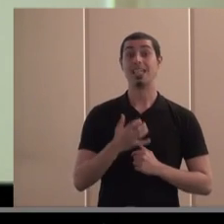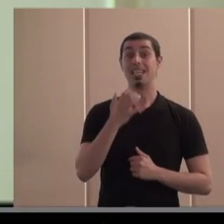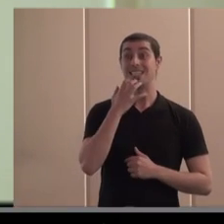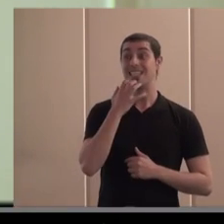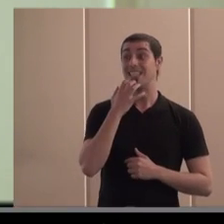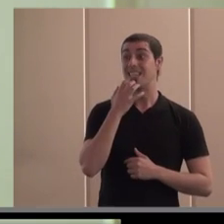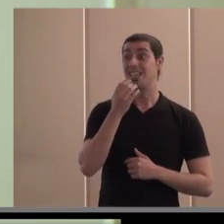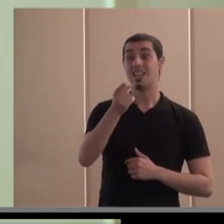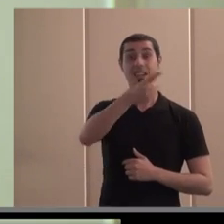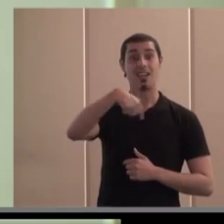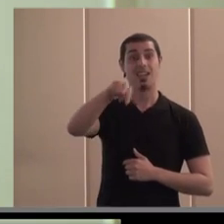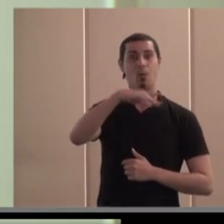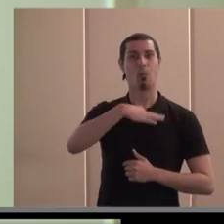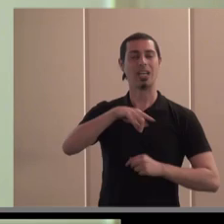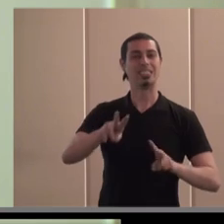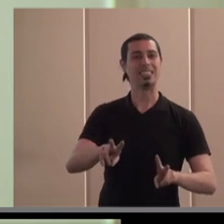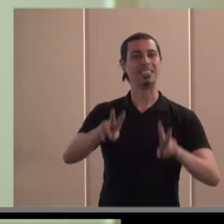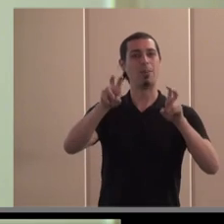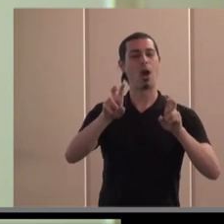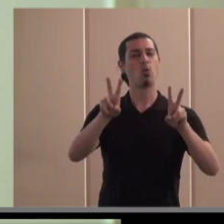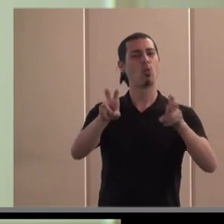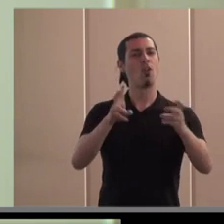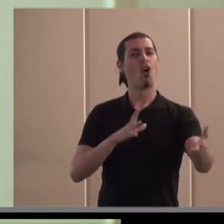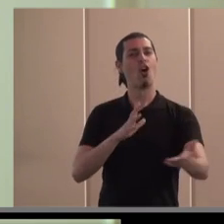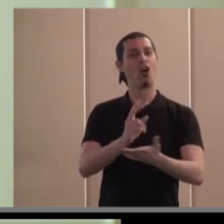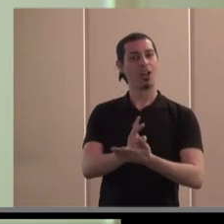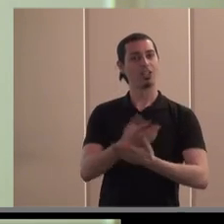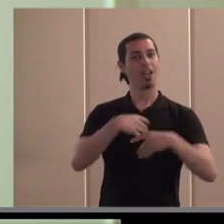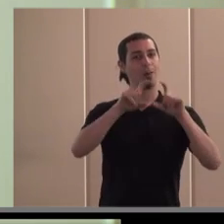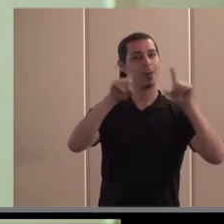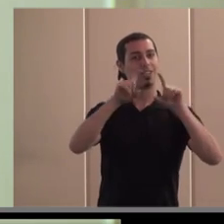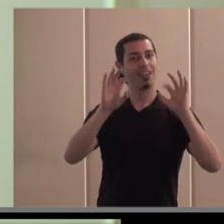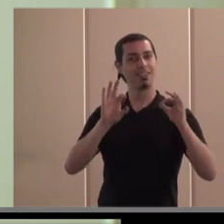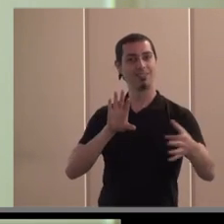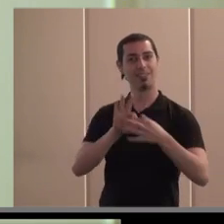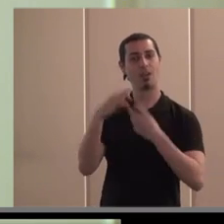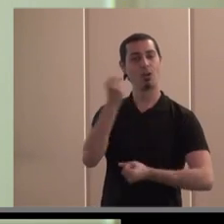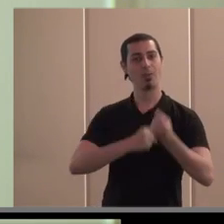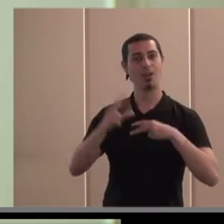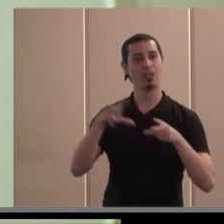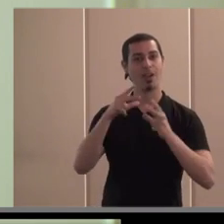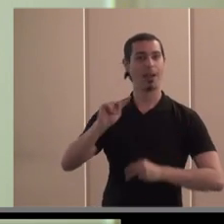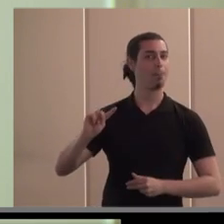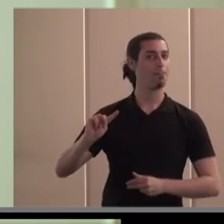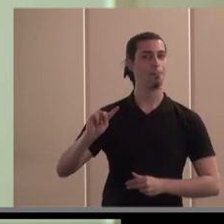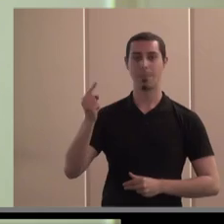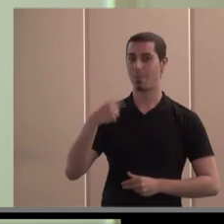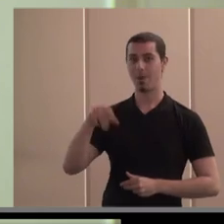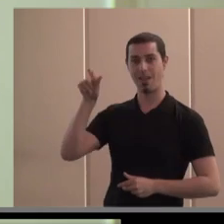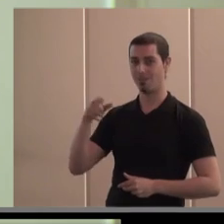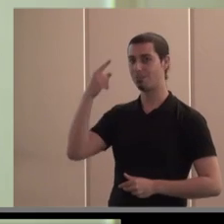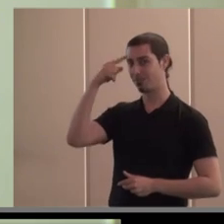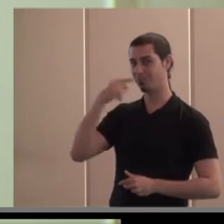puede introducir el tema de cuáles son los nuevos retos para las empresas de economía social, sin duda alguna es Carmen, con lo cual,